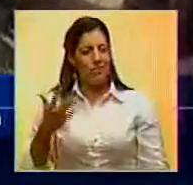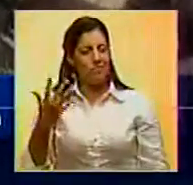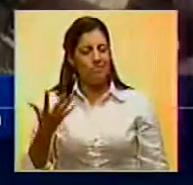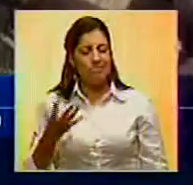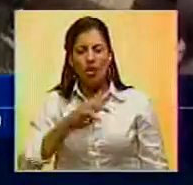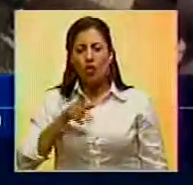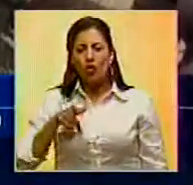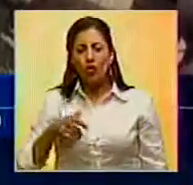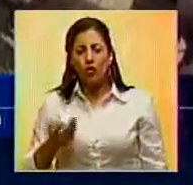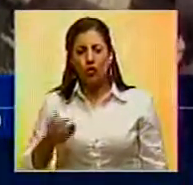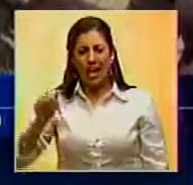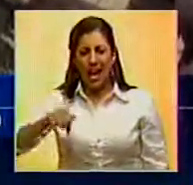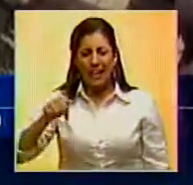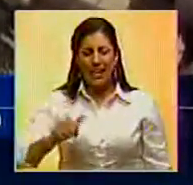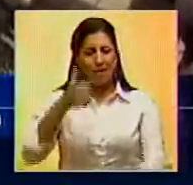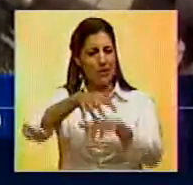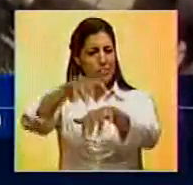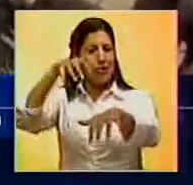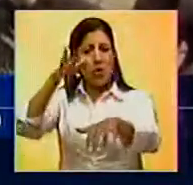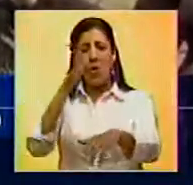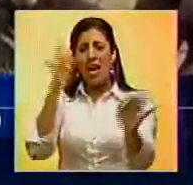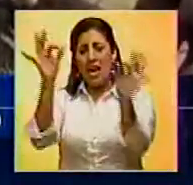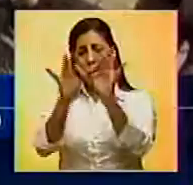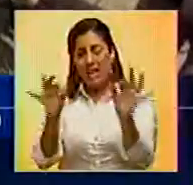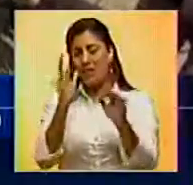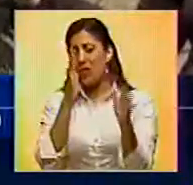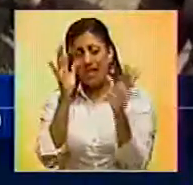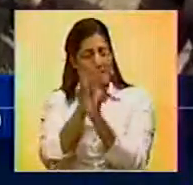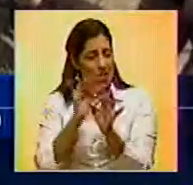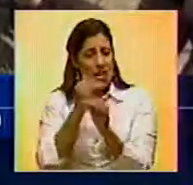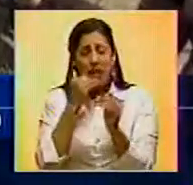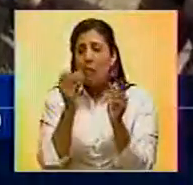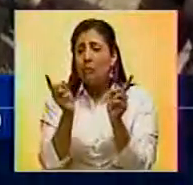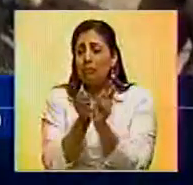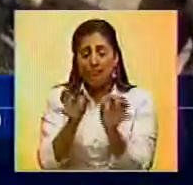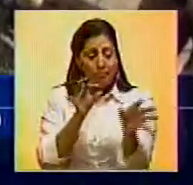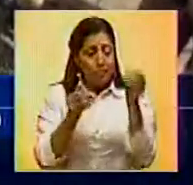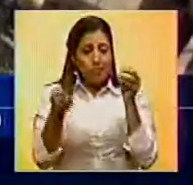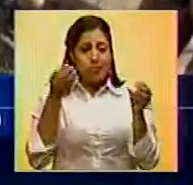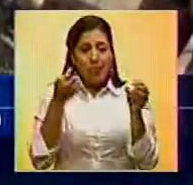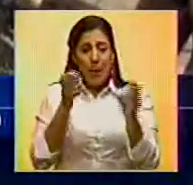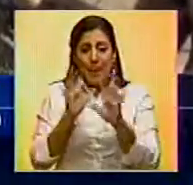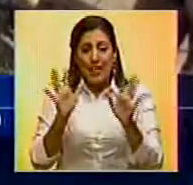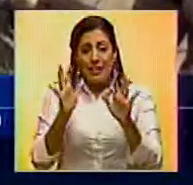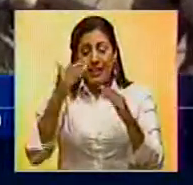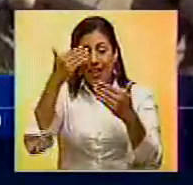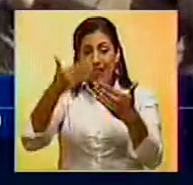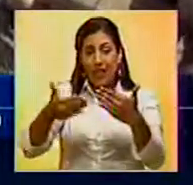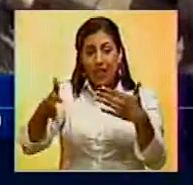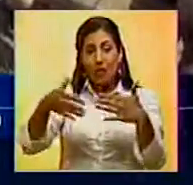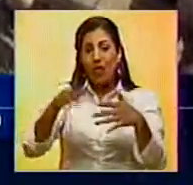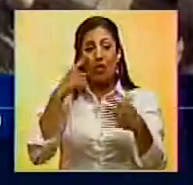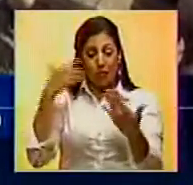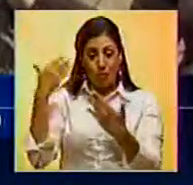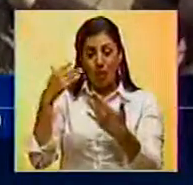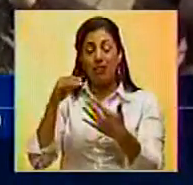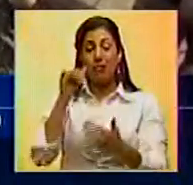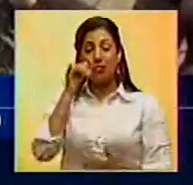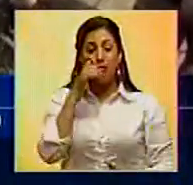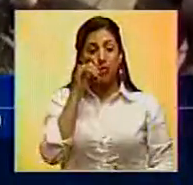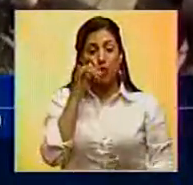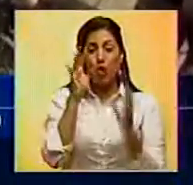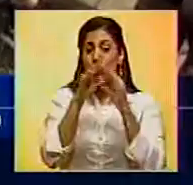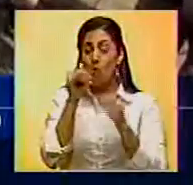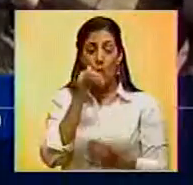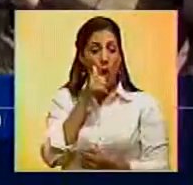nos quedamos aquí la mayoría sin nada, nos quedamos sin nada. Lo poquito que pudimos sacar está al frente, del resto como ustedes pudieron